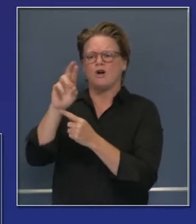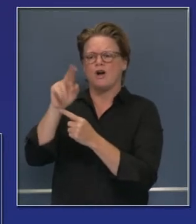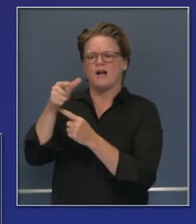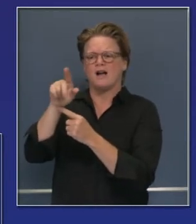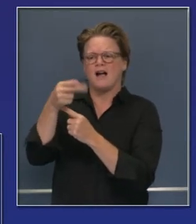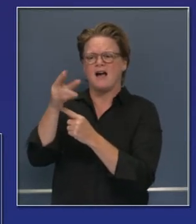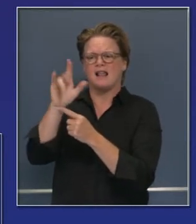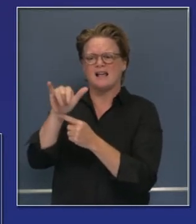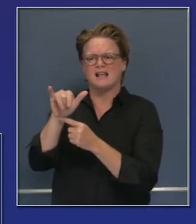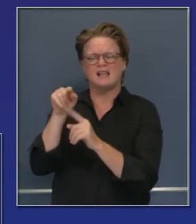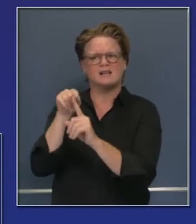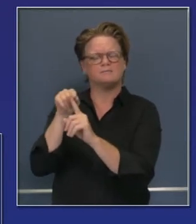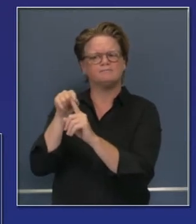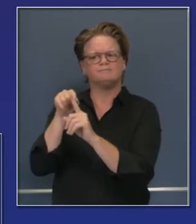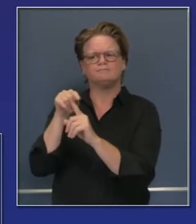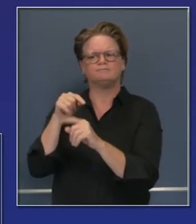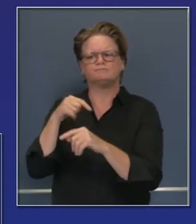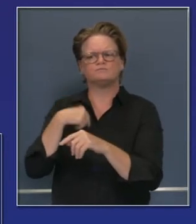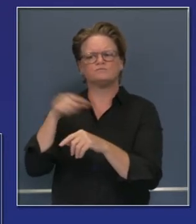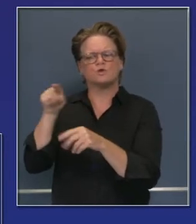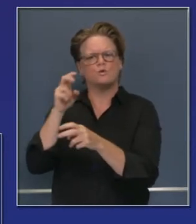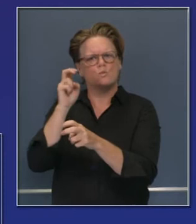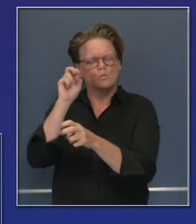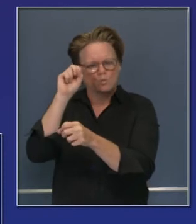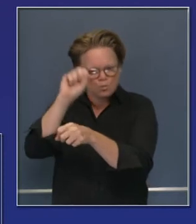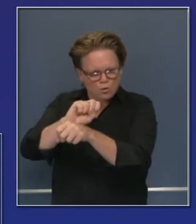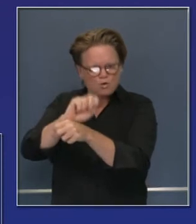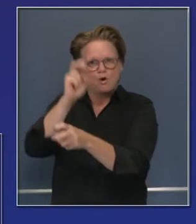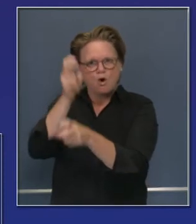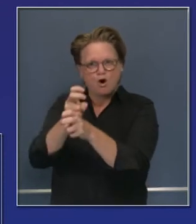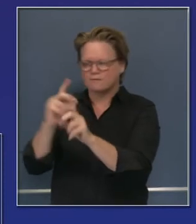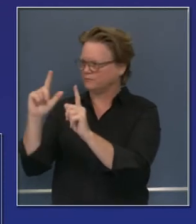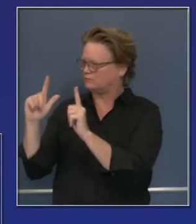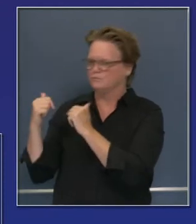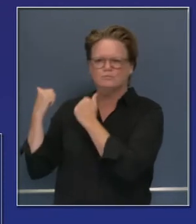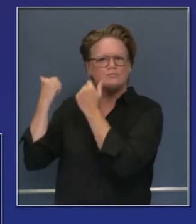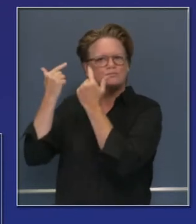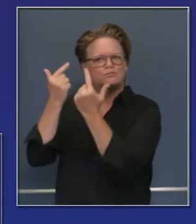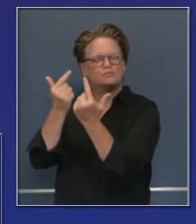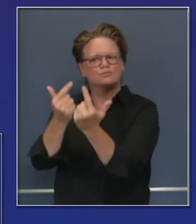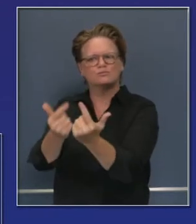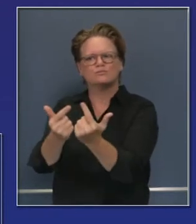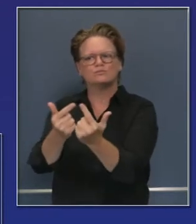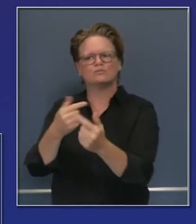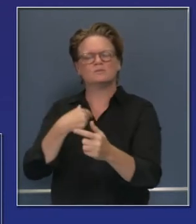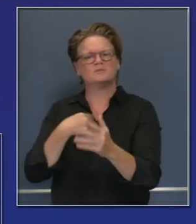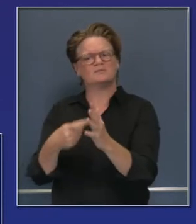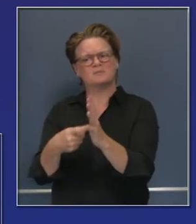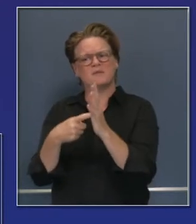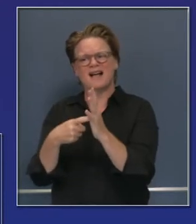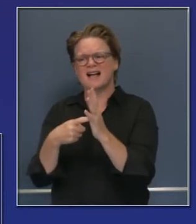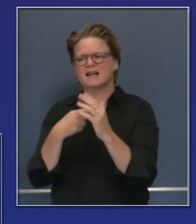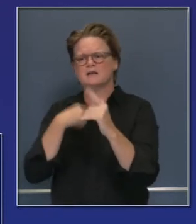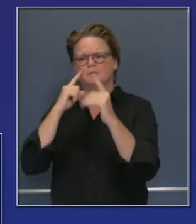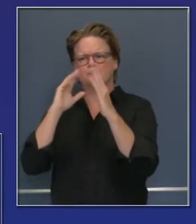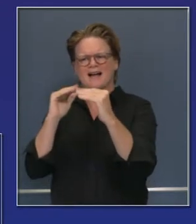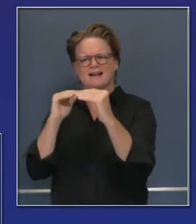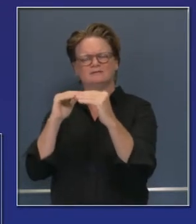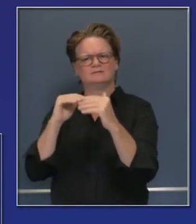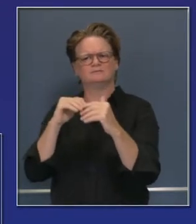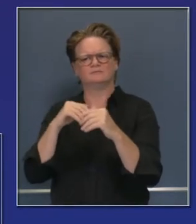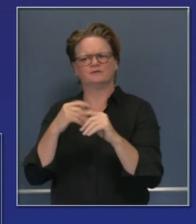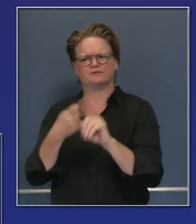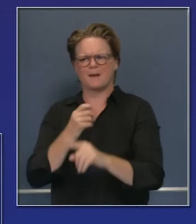Trabajando con un equipo de trabajo recién formado para las pruebas diagnósticas y ciertamente está haciendo un gran esfuerzo y en las próximas 8